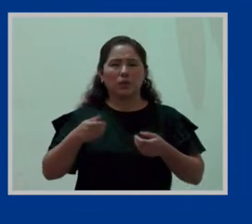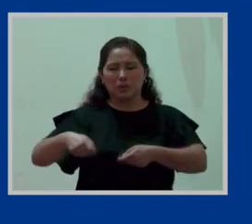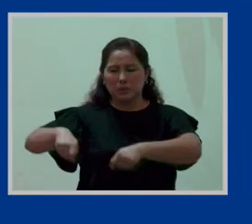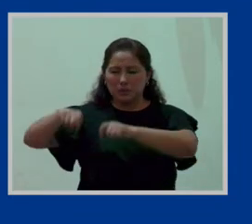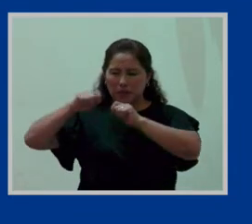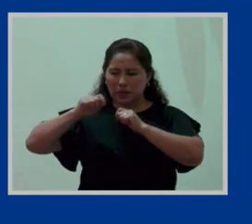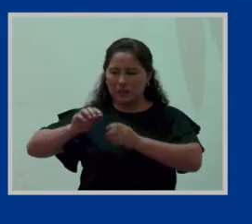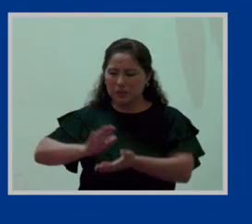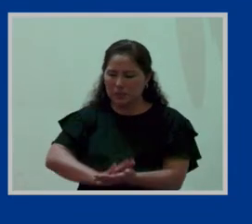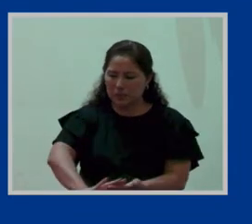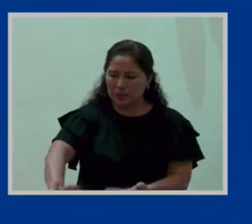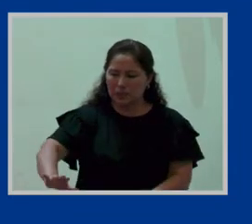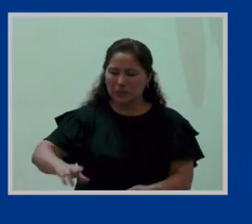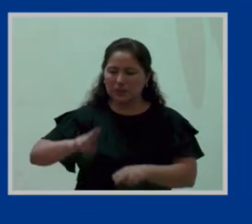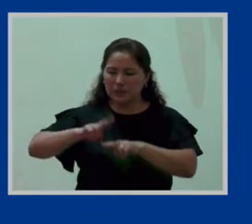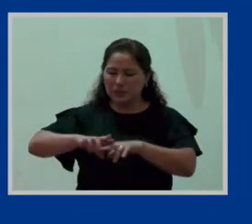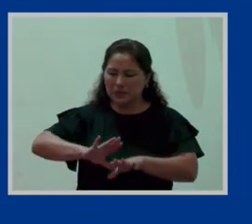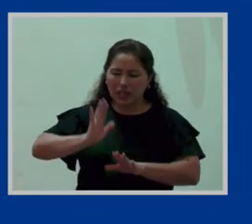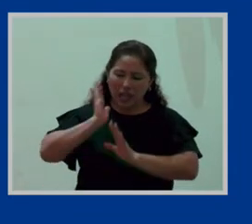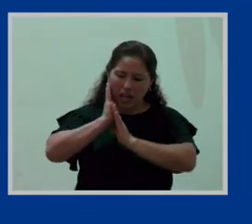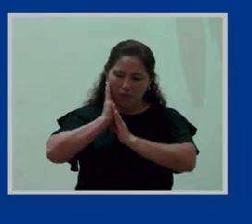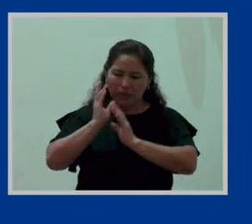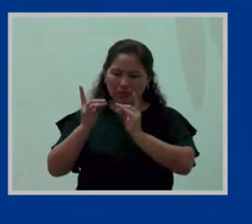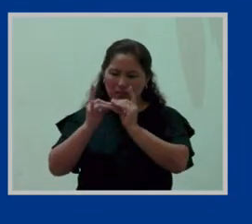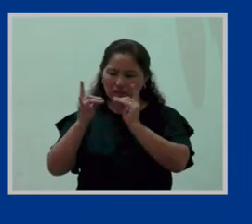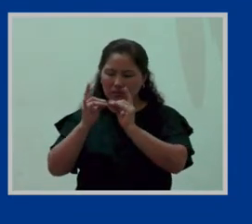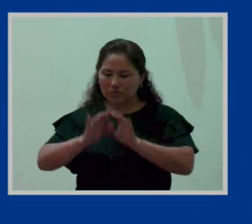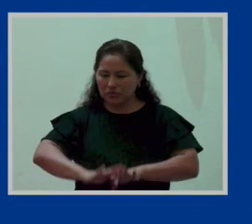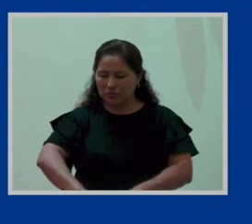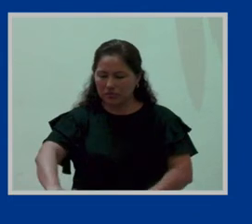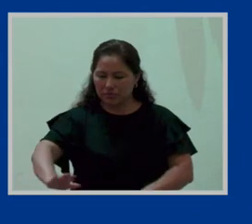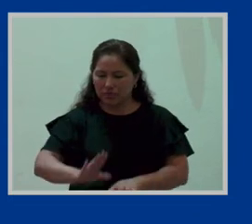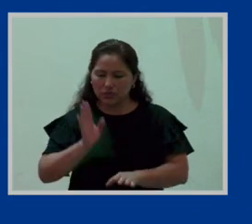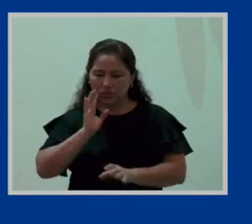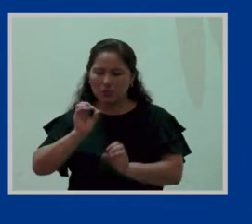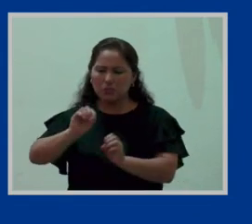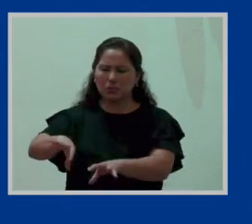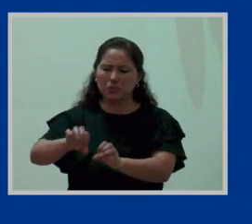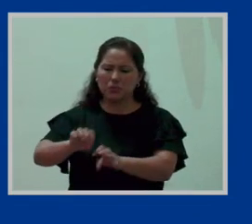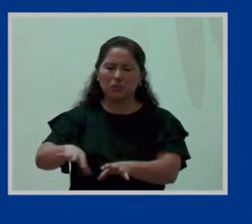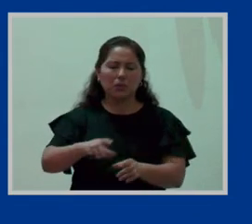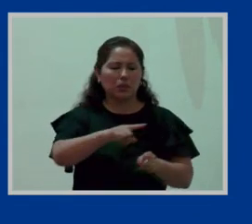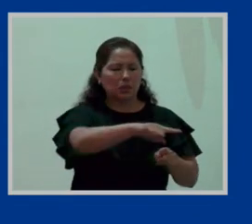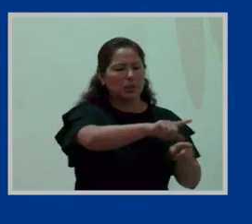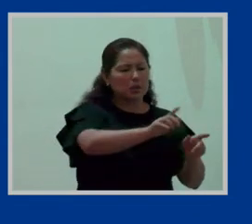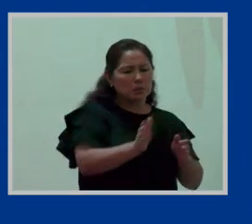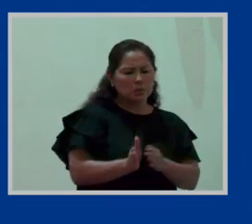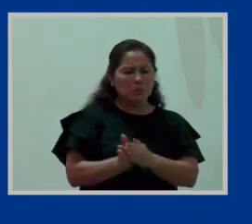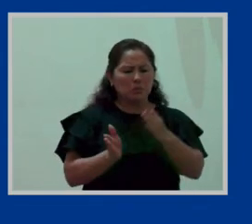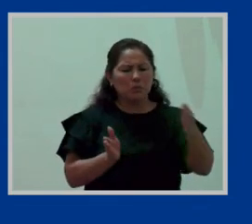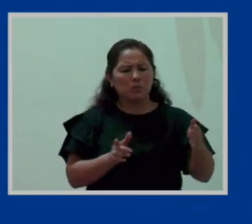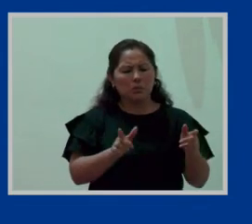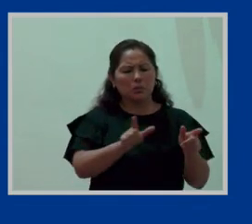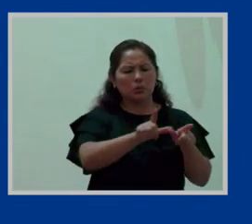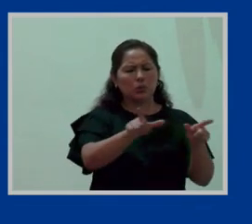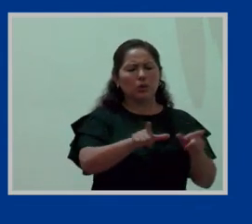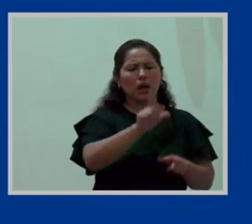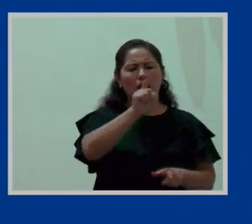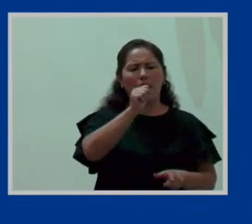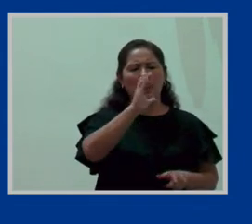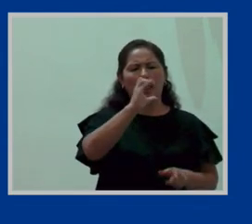sábanas, las vestimentas de los pacientes. Y eso es contaminación biológica.